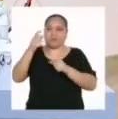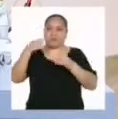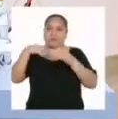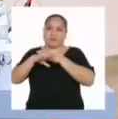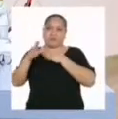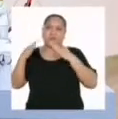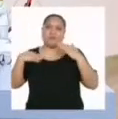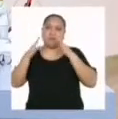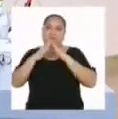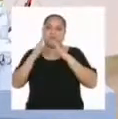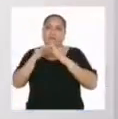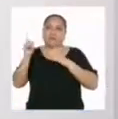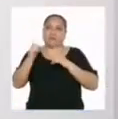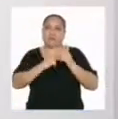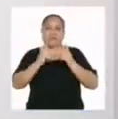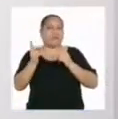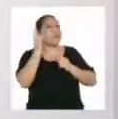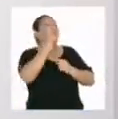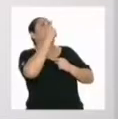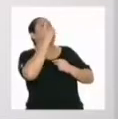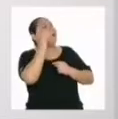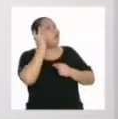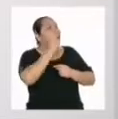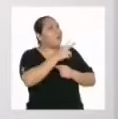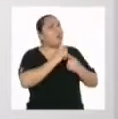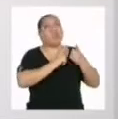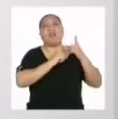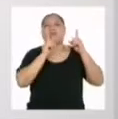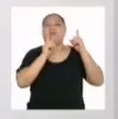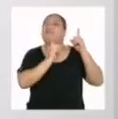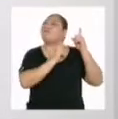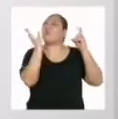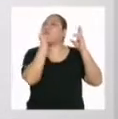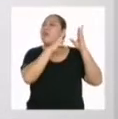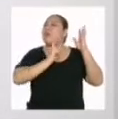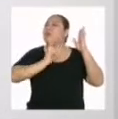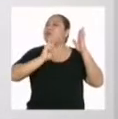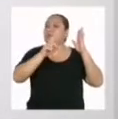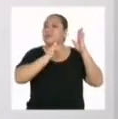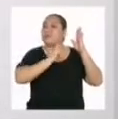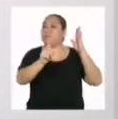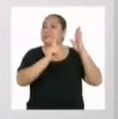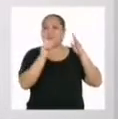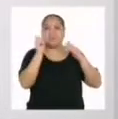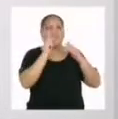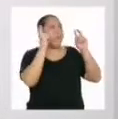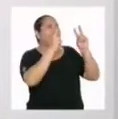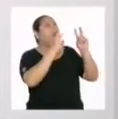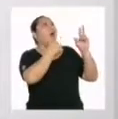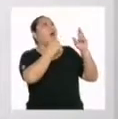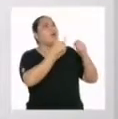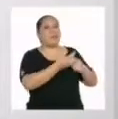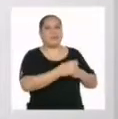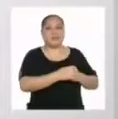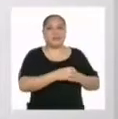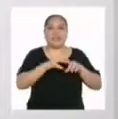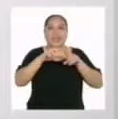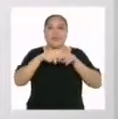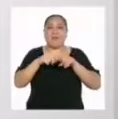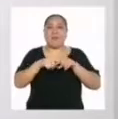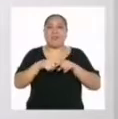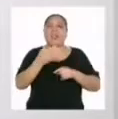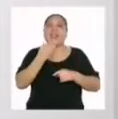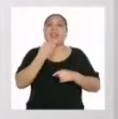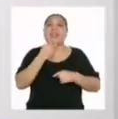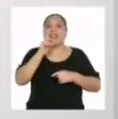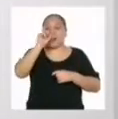casa y así no se siguen de largo. El impacto en las personas que lo leerán depende únicamente de